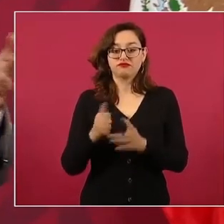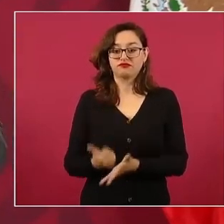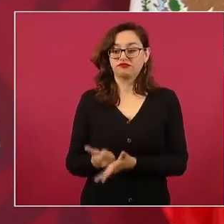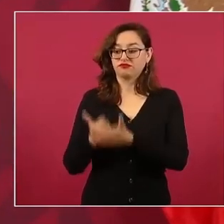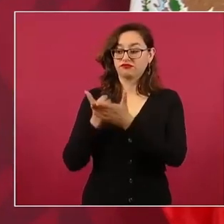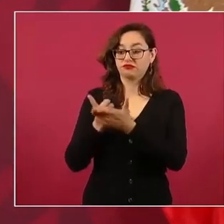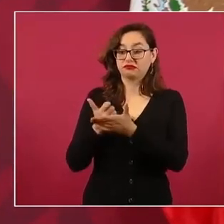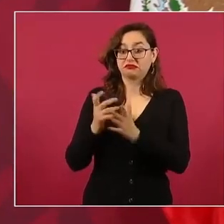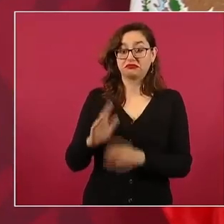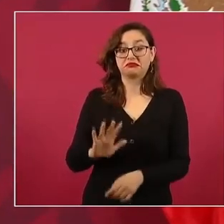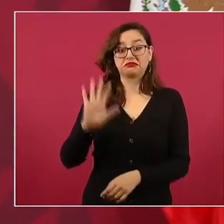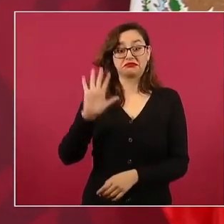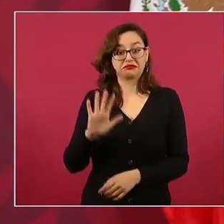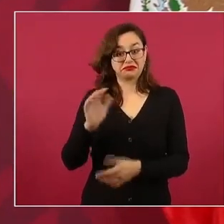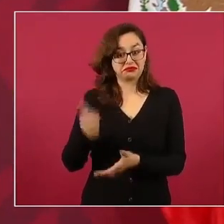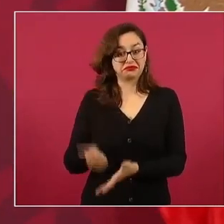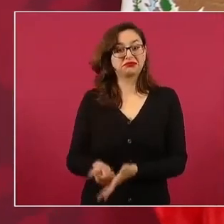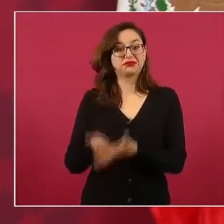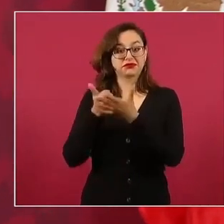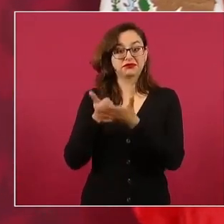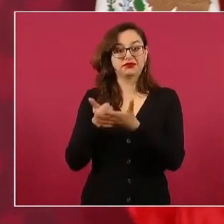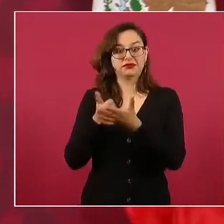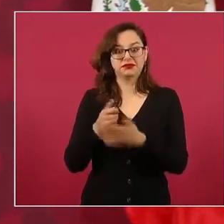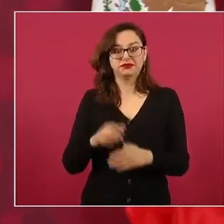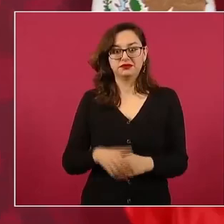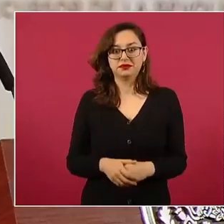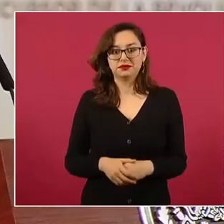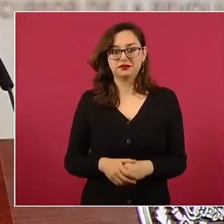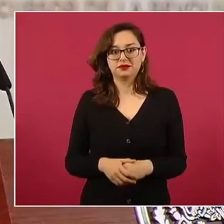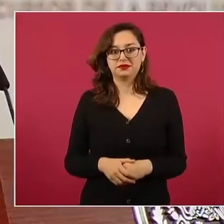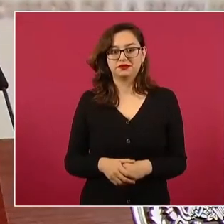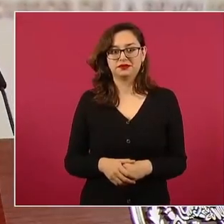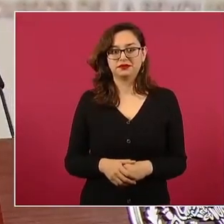que era una caravana.